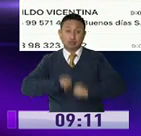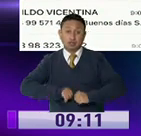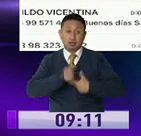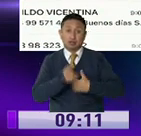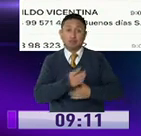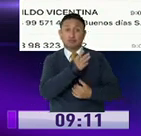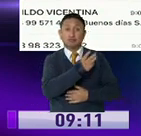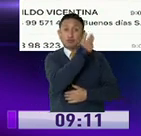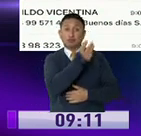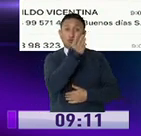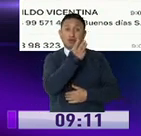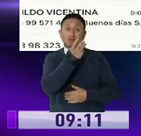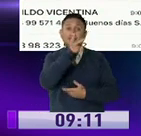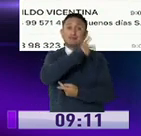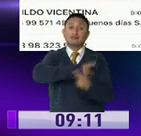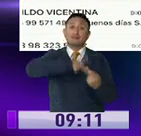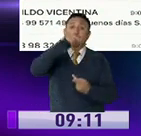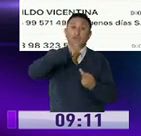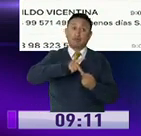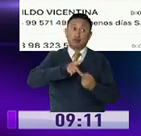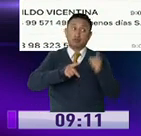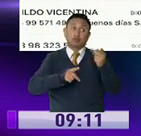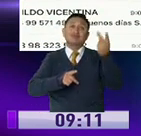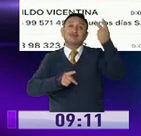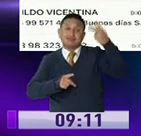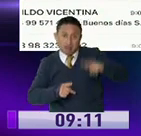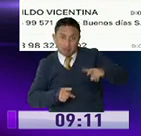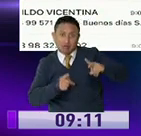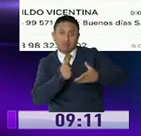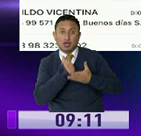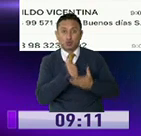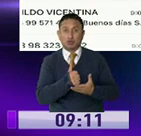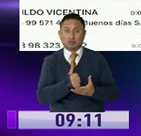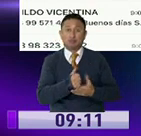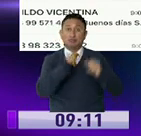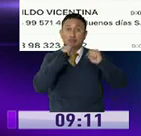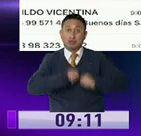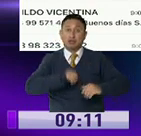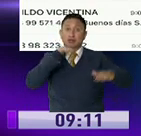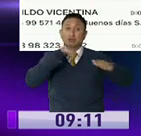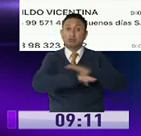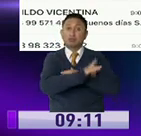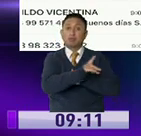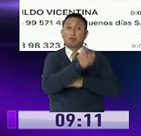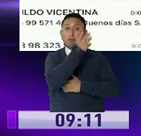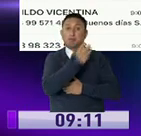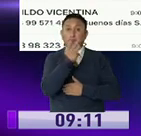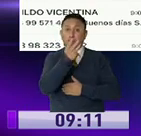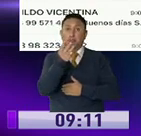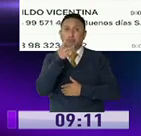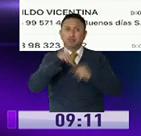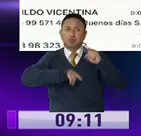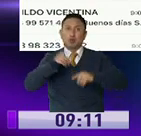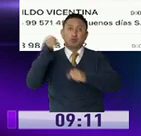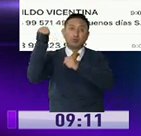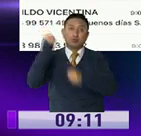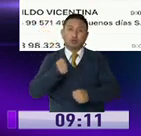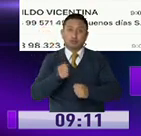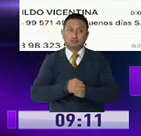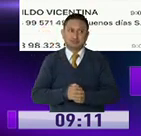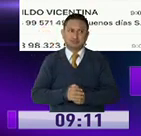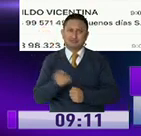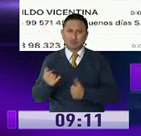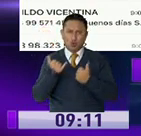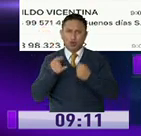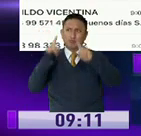a la página de la prefectura, la prefectura también está ayudando. Puede ingresar a las páginas de algunas fundaciones, hay